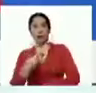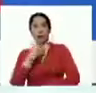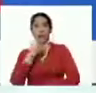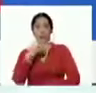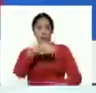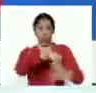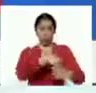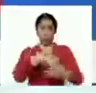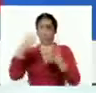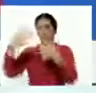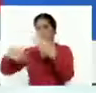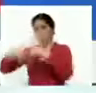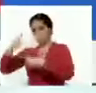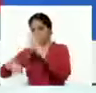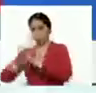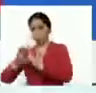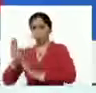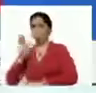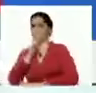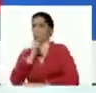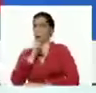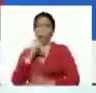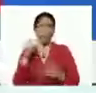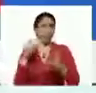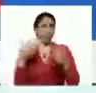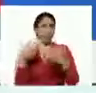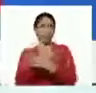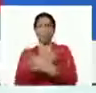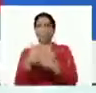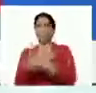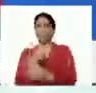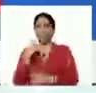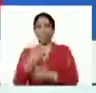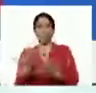cuarentena y producción. No hay contradicción.